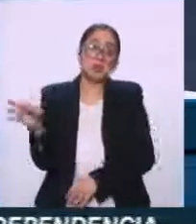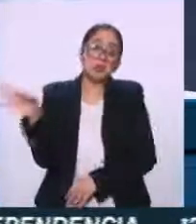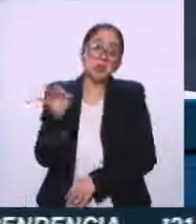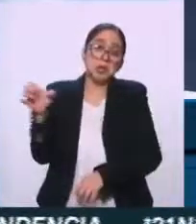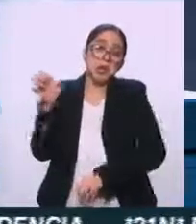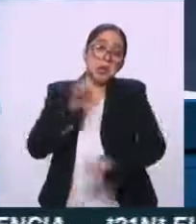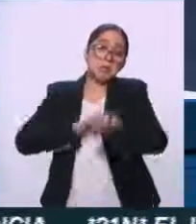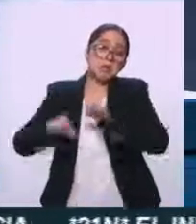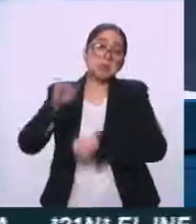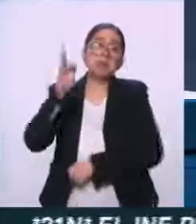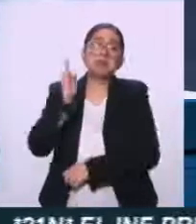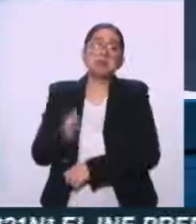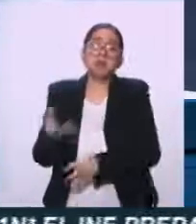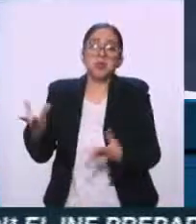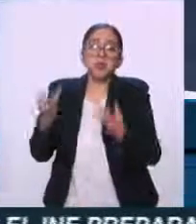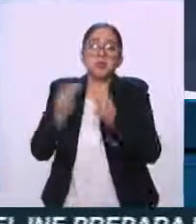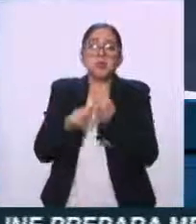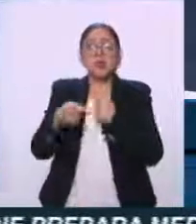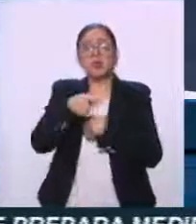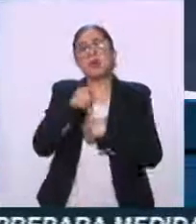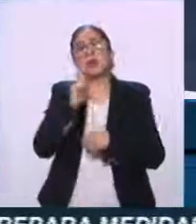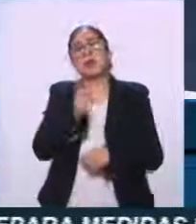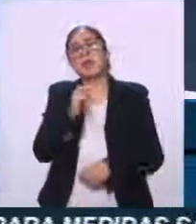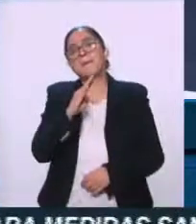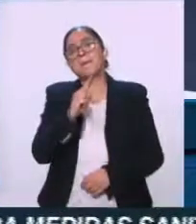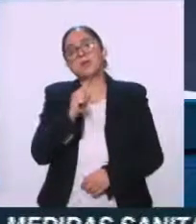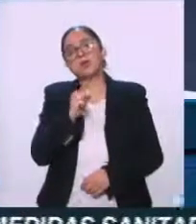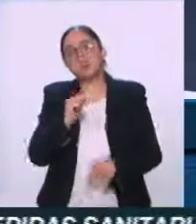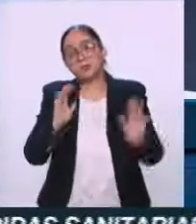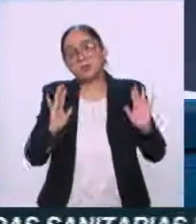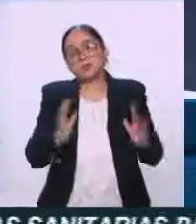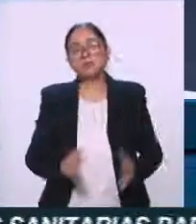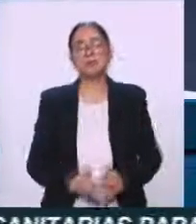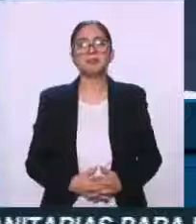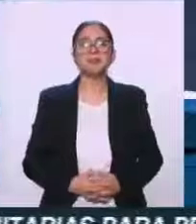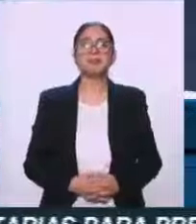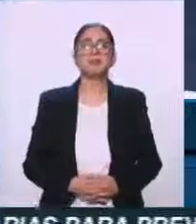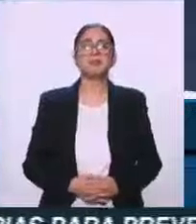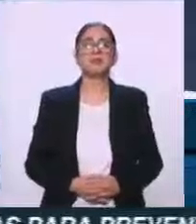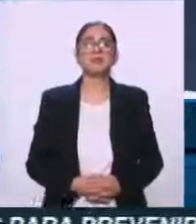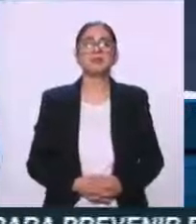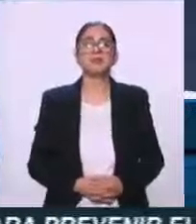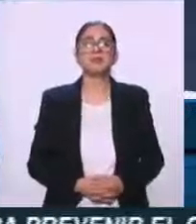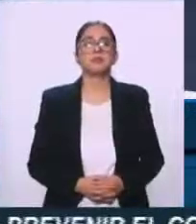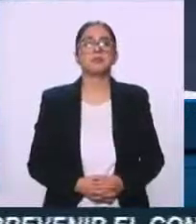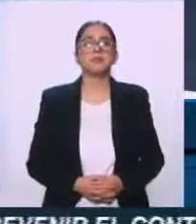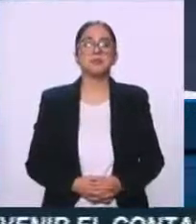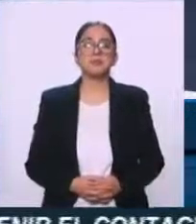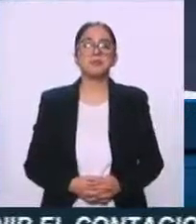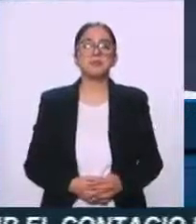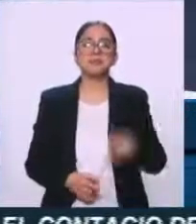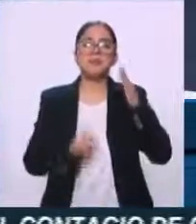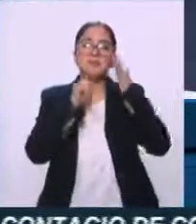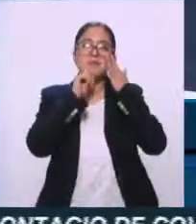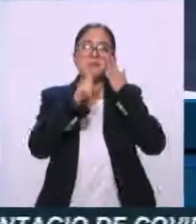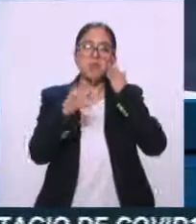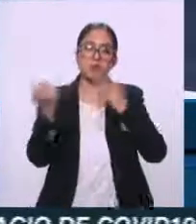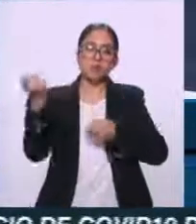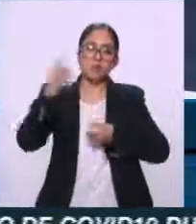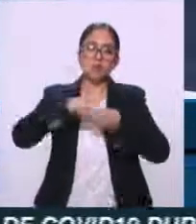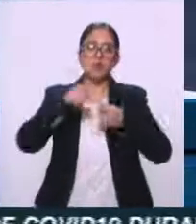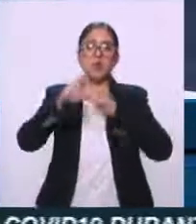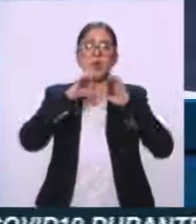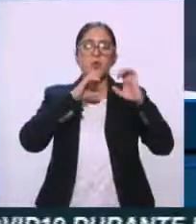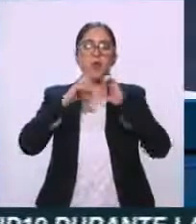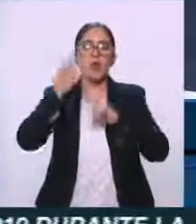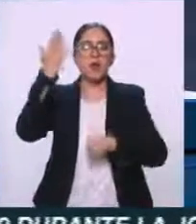la industria de los bots, ¿no? Hay que preguntárselos. A donde sí entraron, sin duda alguna, fue a la industria de la comunicación en México en la década de los 90. Recordarás que